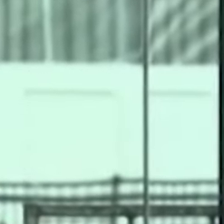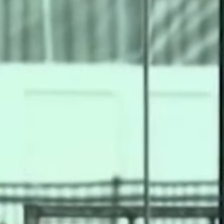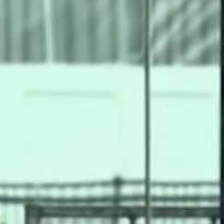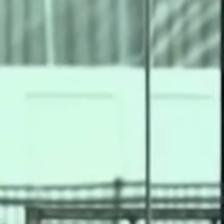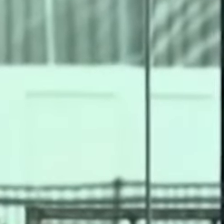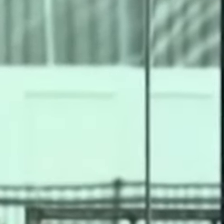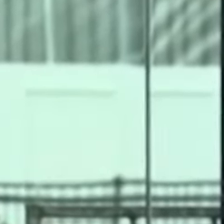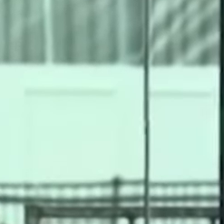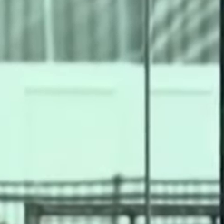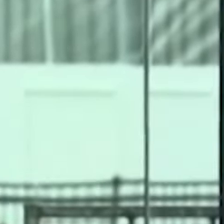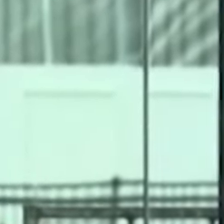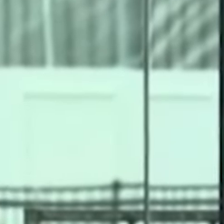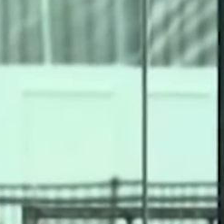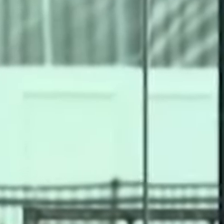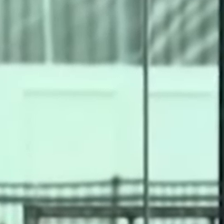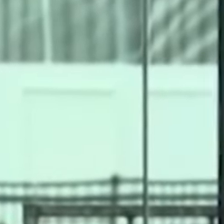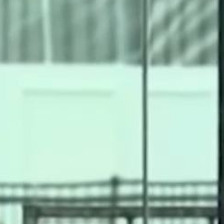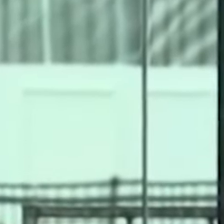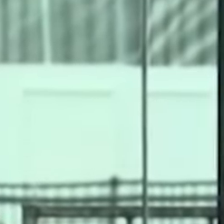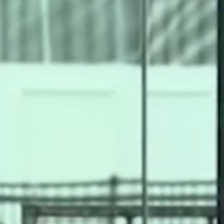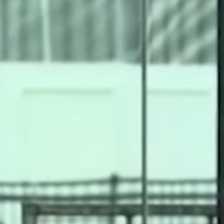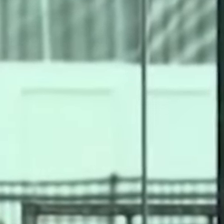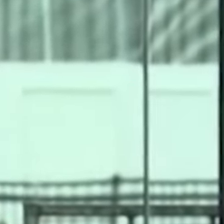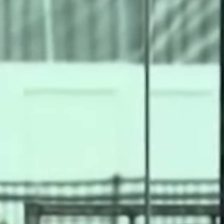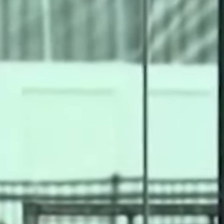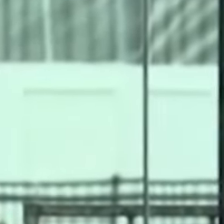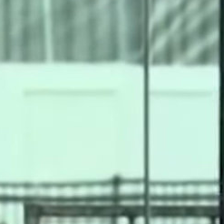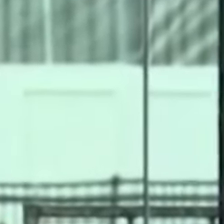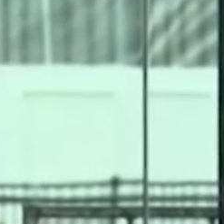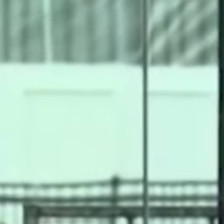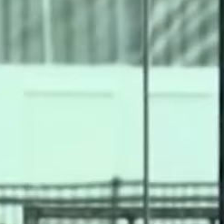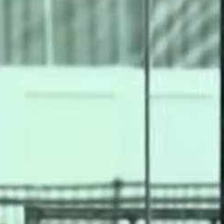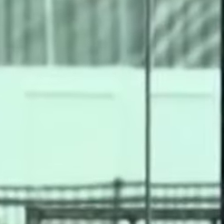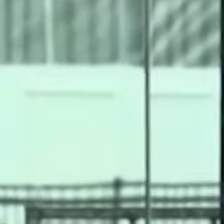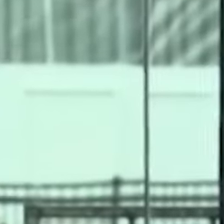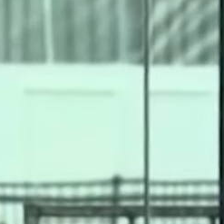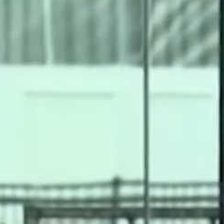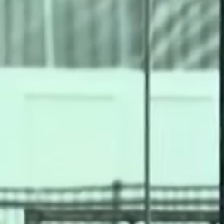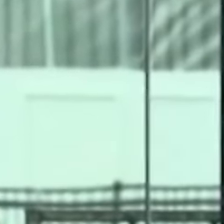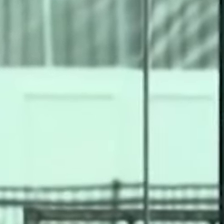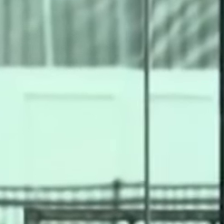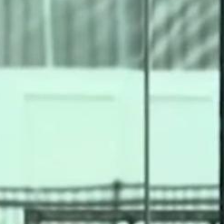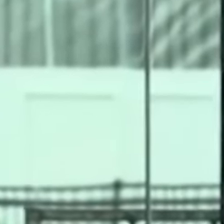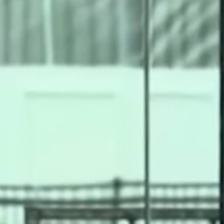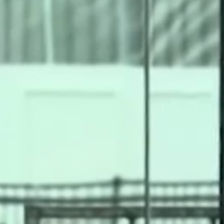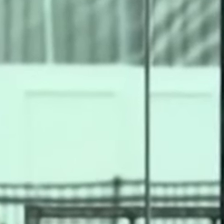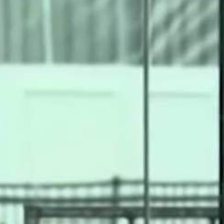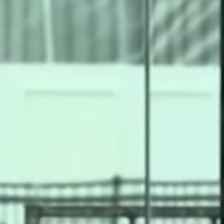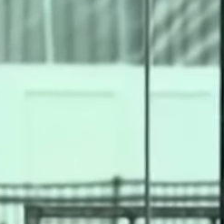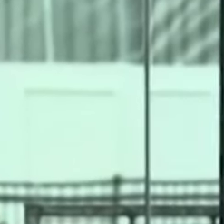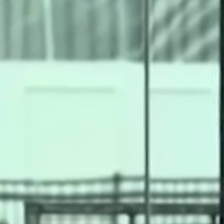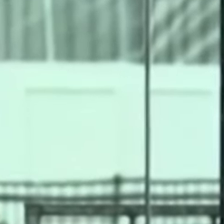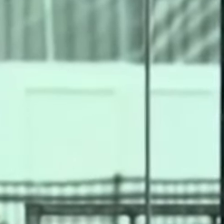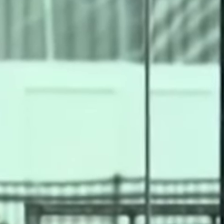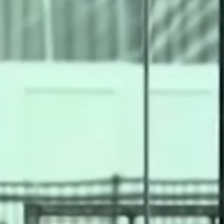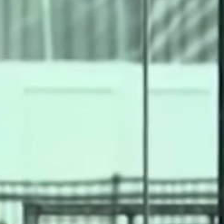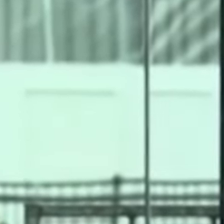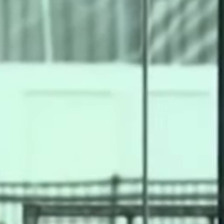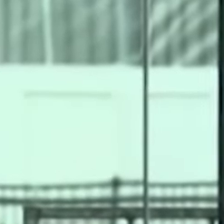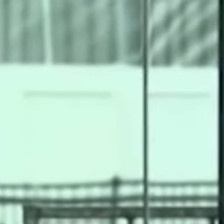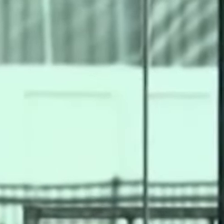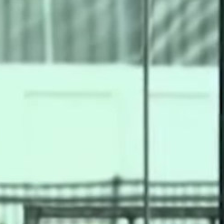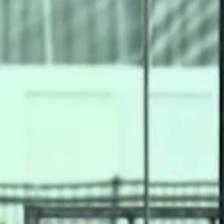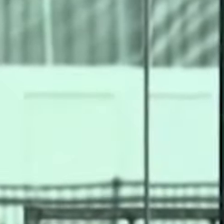en las afueras de la Casa Blanca en el que arengó a sus seguidores a impedir la ratificación del triunfo del demócrata. No nos vamos a